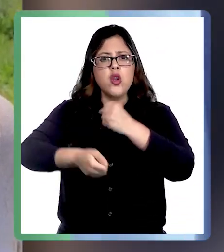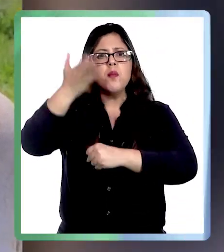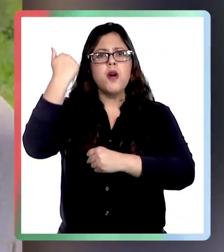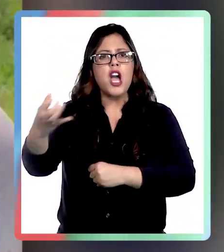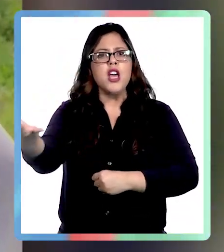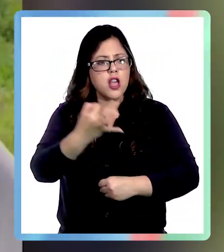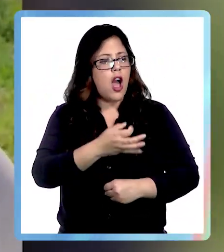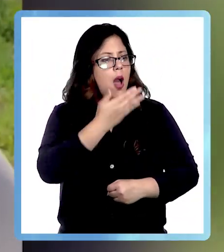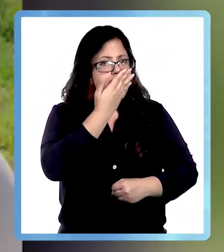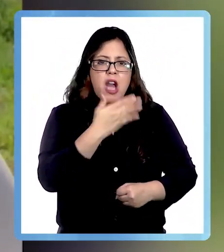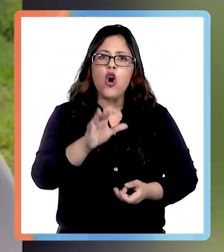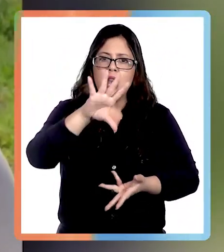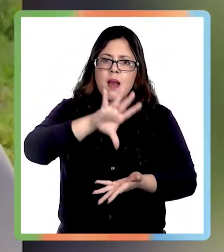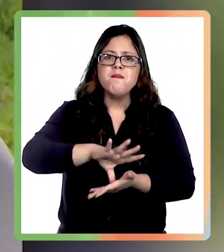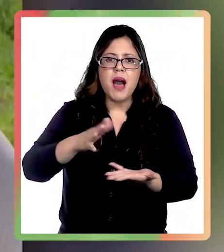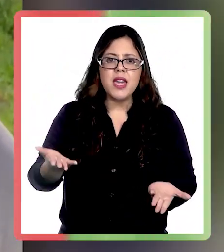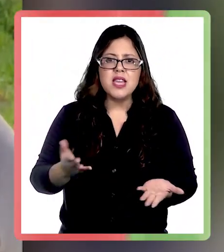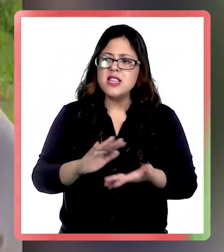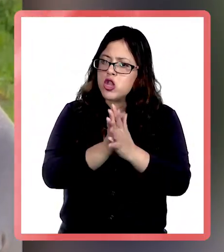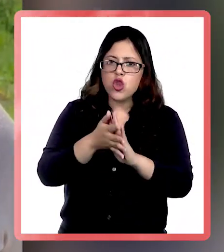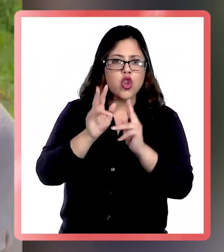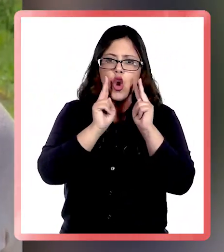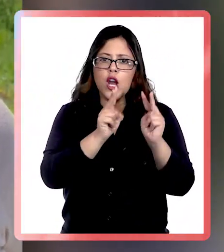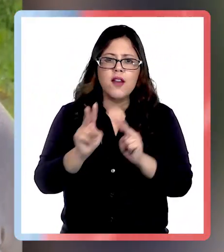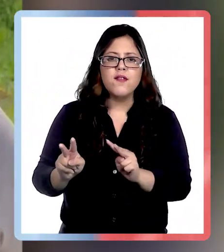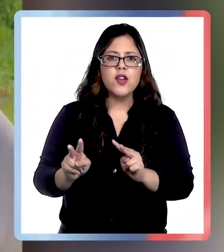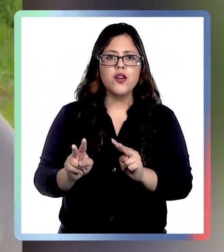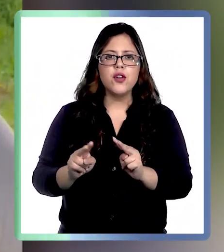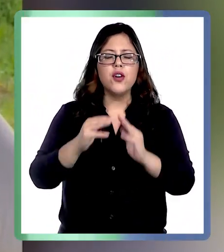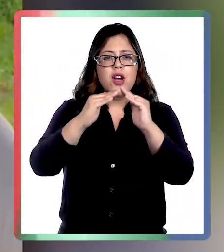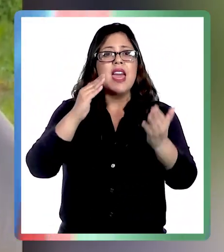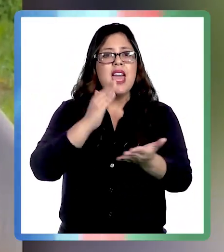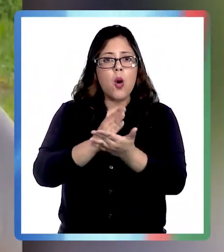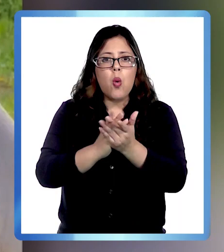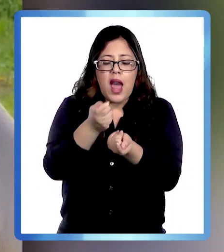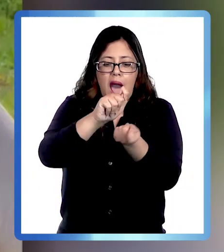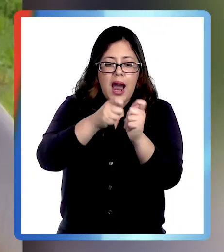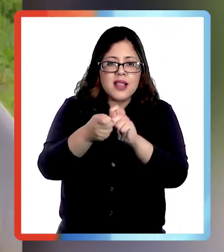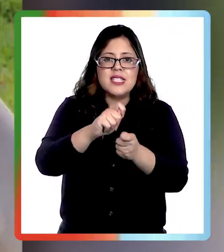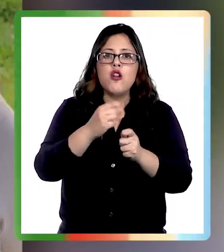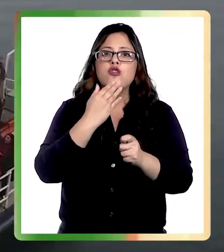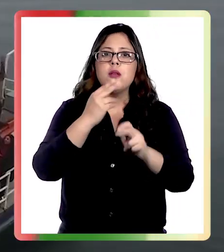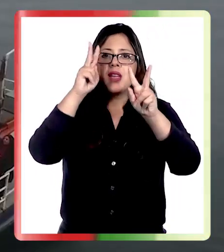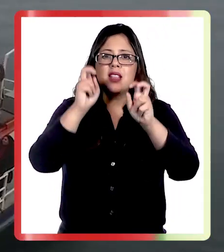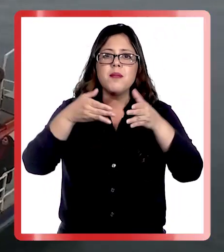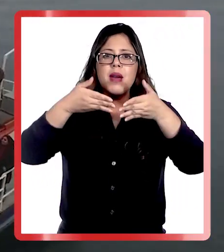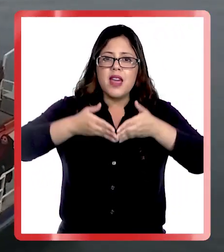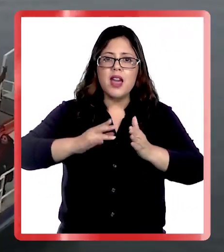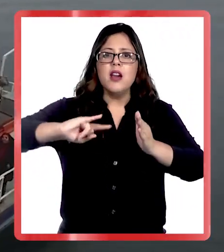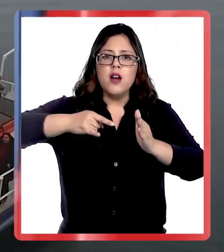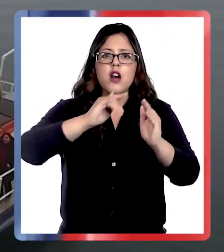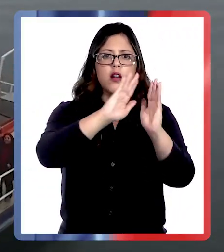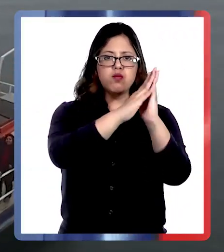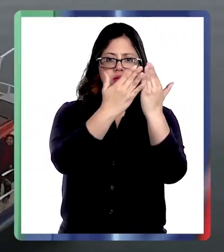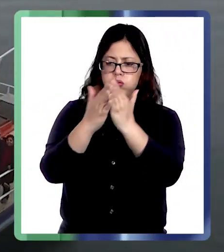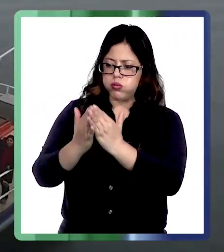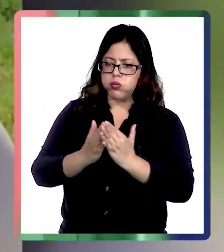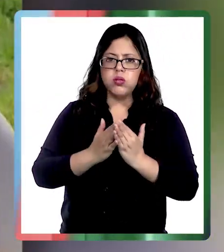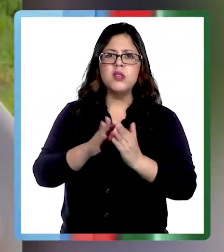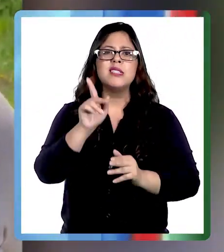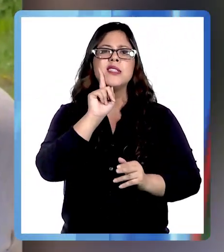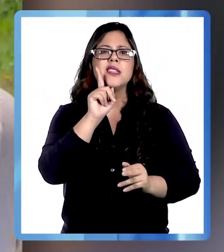y dijo que era lo mejor que había en el país de todo lo que vio nuestra escuela de artesanos y el programa de Ileolanchas. Entonces,